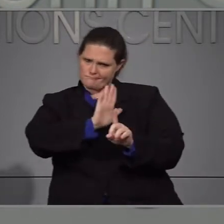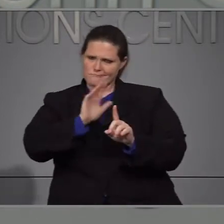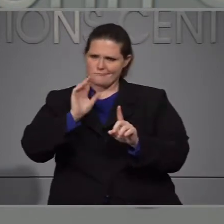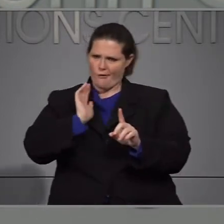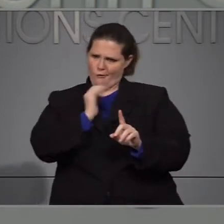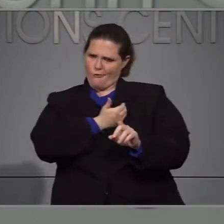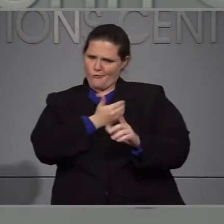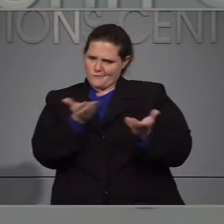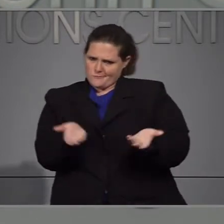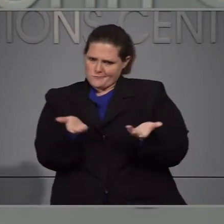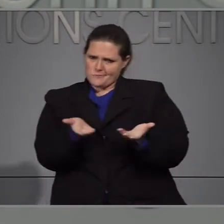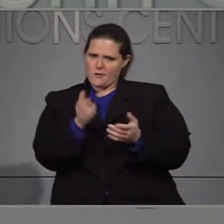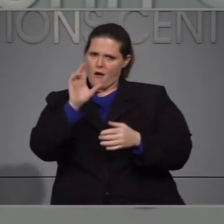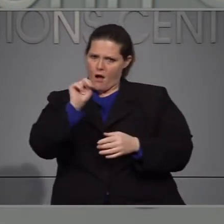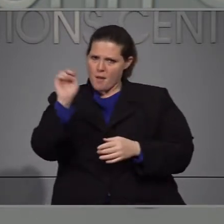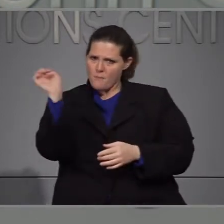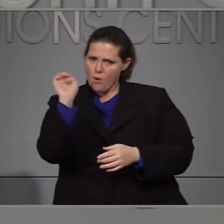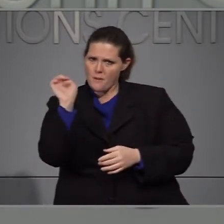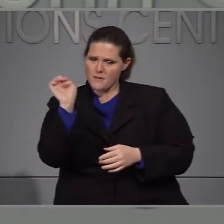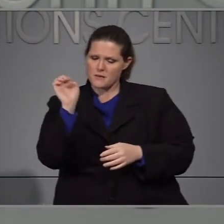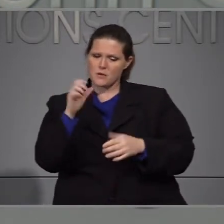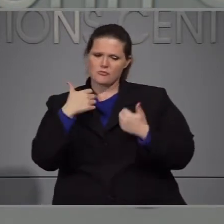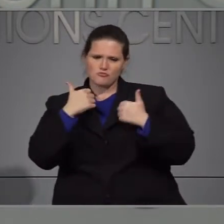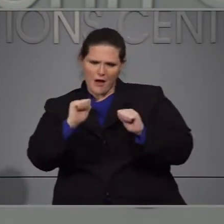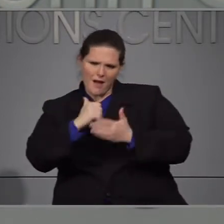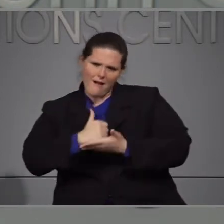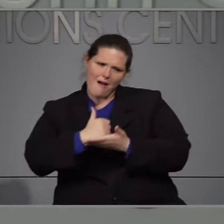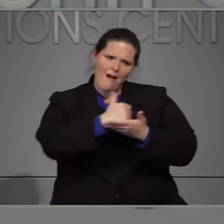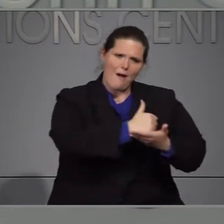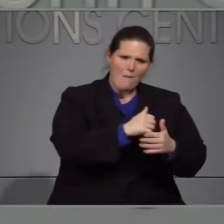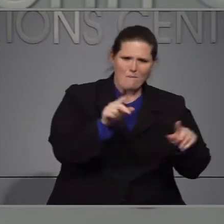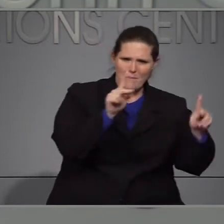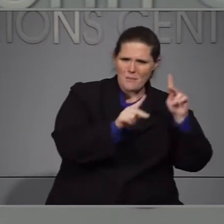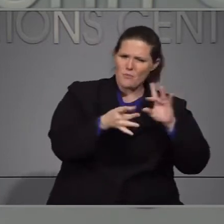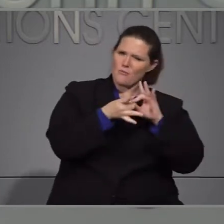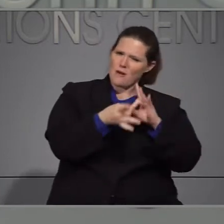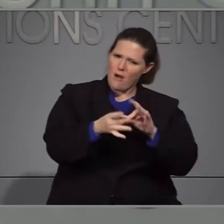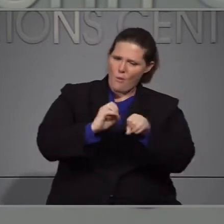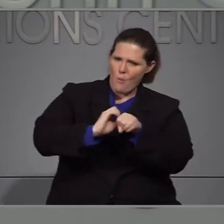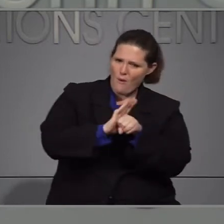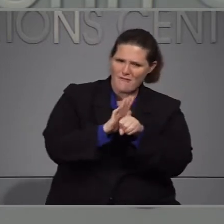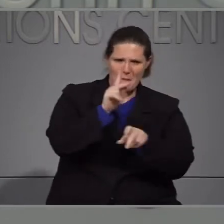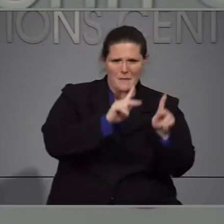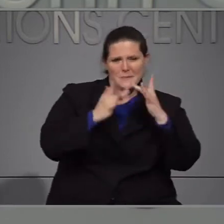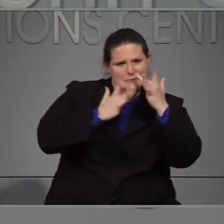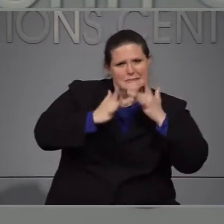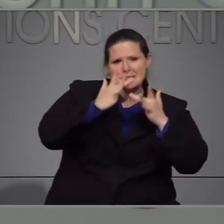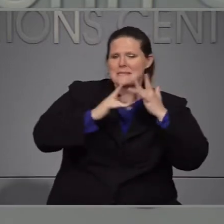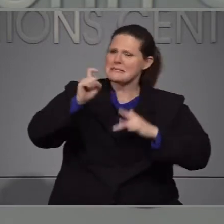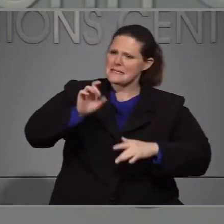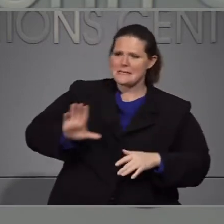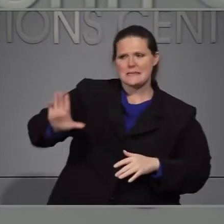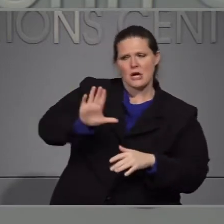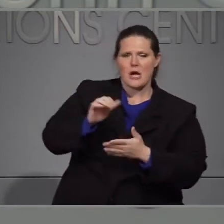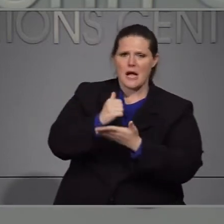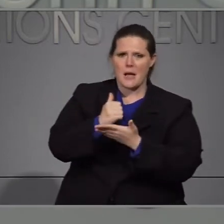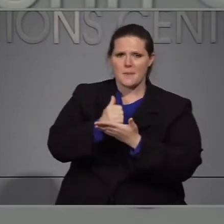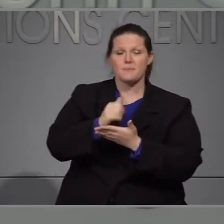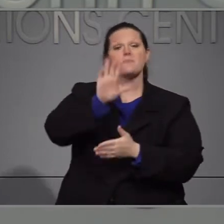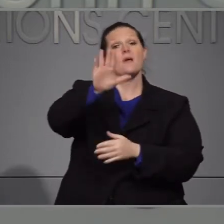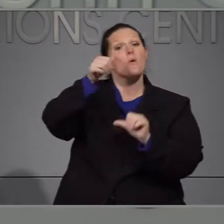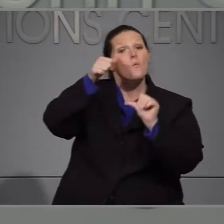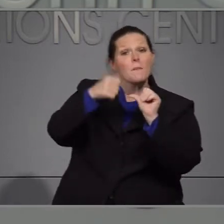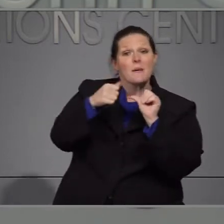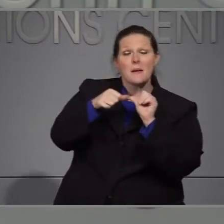compensación por desempleo en Carolina del Norte para apoyar a las personas que están marginadas por el virus